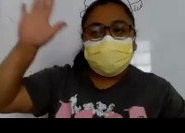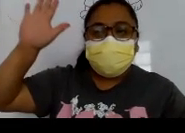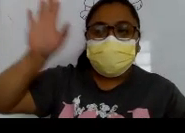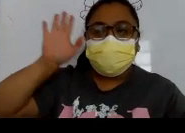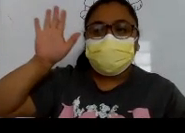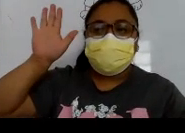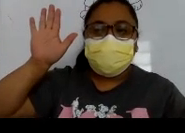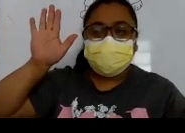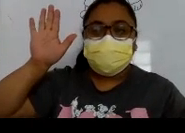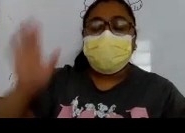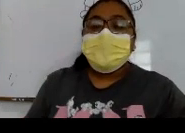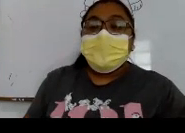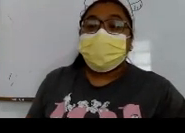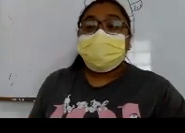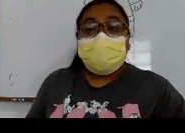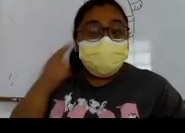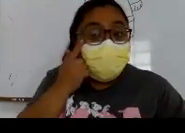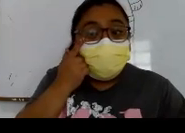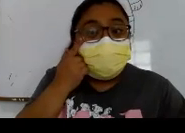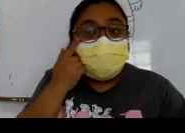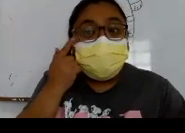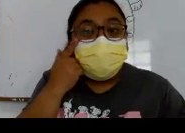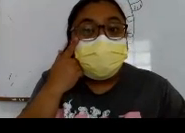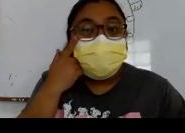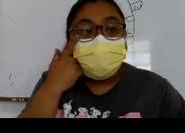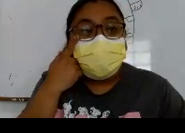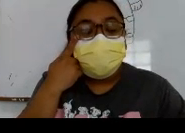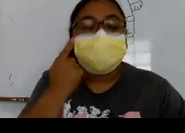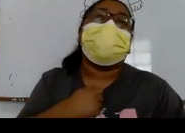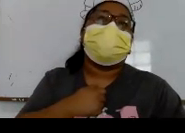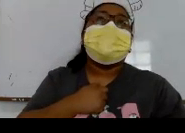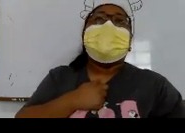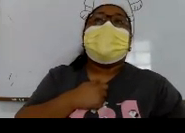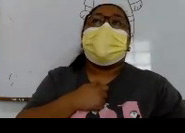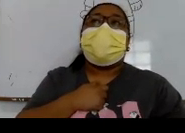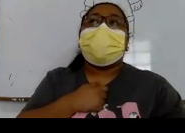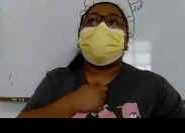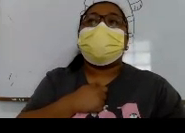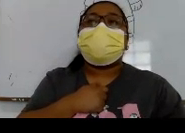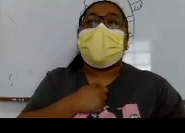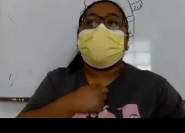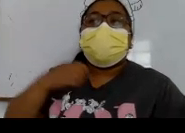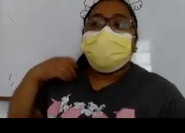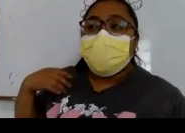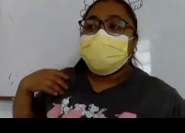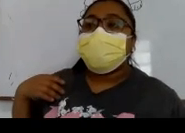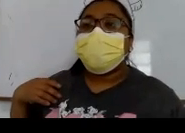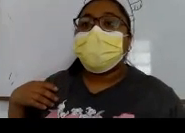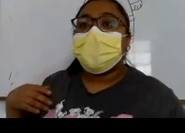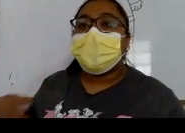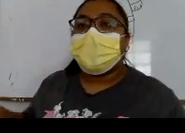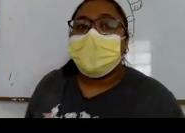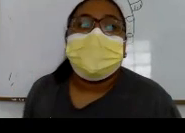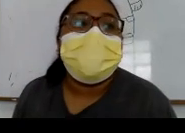la mano? Y rápido colocamos la mano, ¿verdad? ¿Dónde están los ojos? Y rapidito nosotros ubicamos los ojos. Eh, ¿dónde están las rodillas?